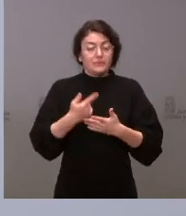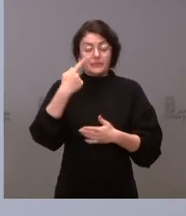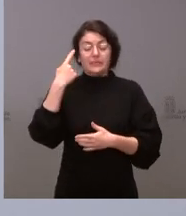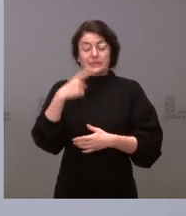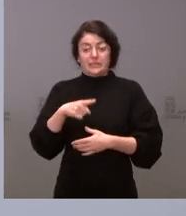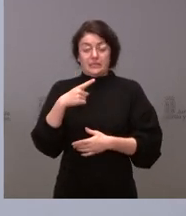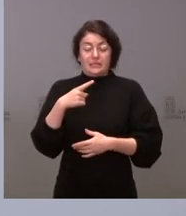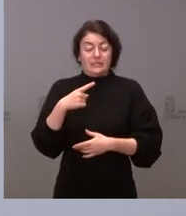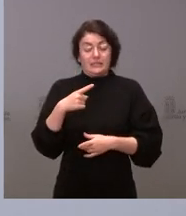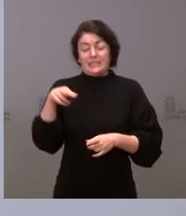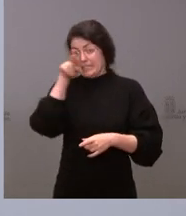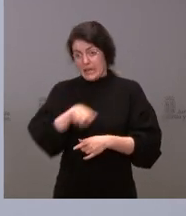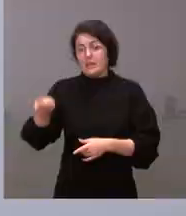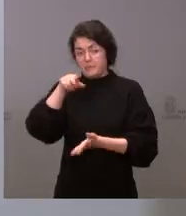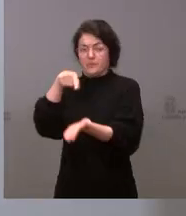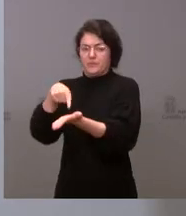a seguir insistiendo, no se preocupe.